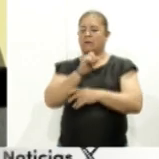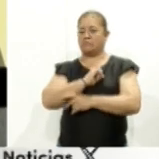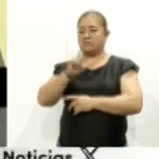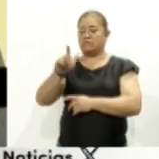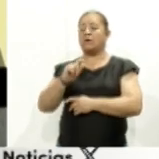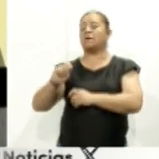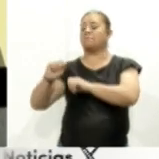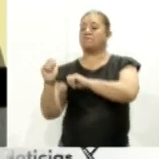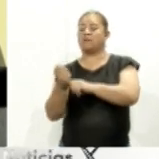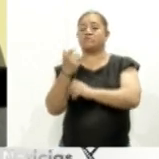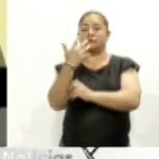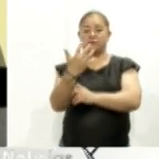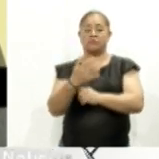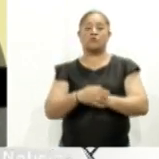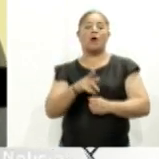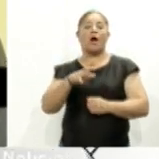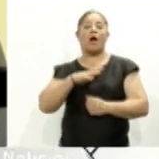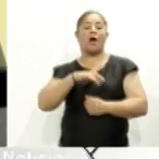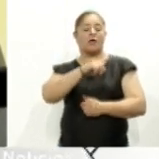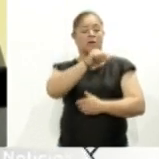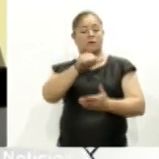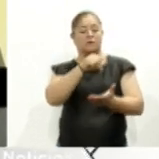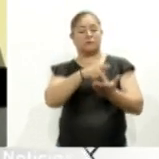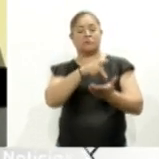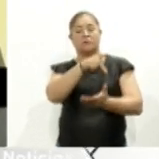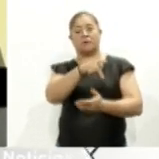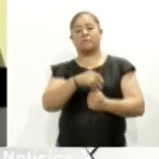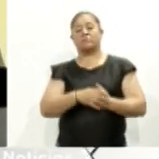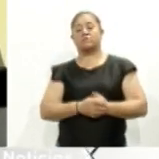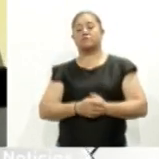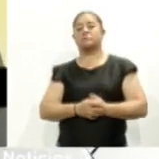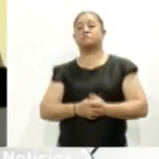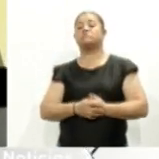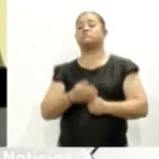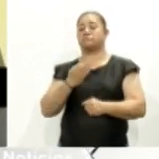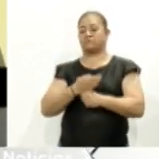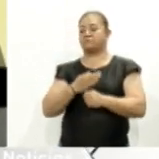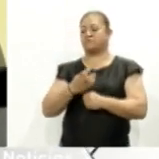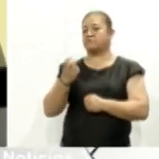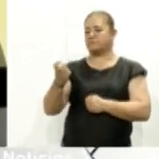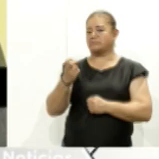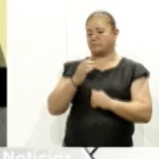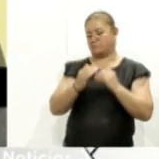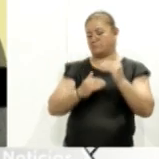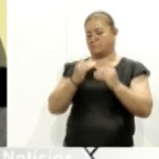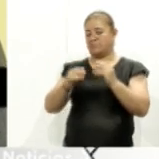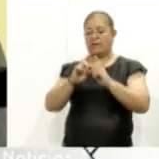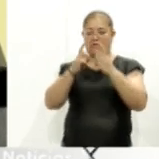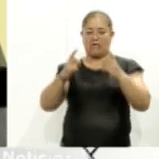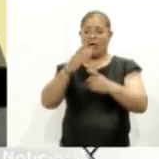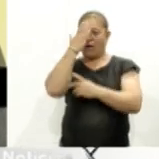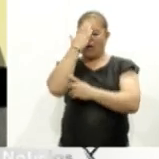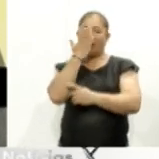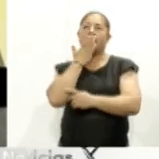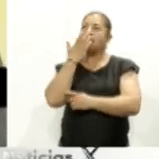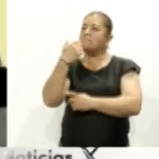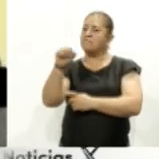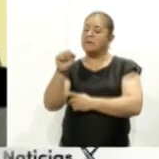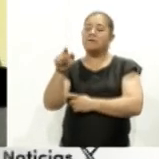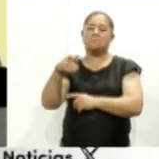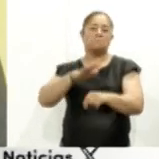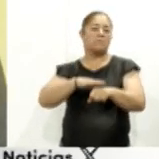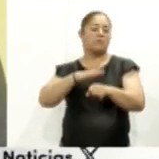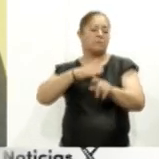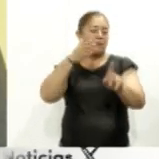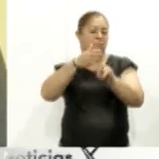cabo en parque andén en la ciudad de Apisaco en este proceso ellos ya están desarrollando habilidades más específicas